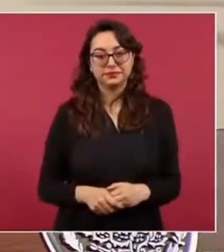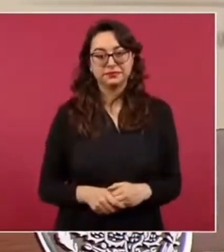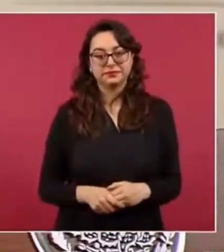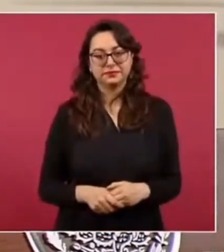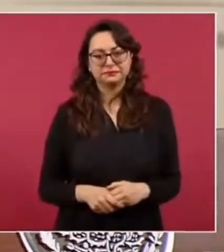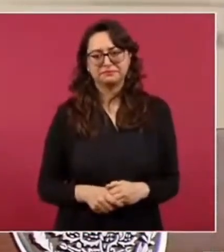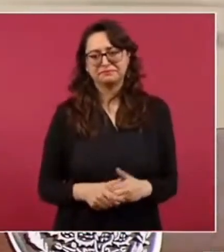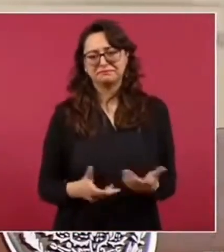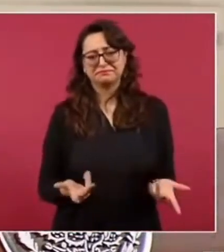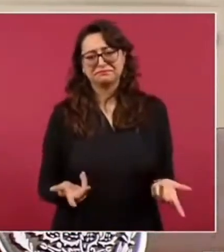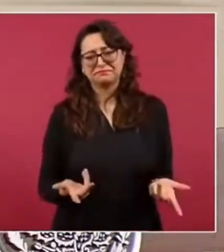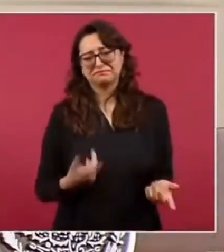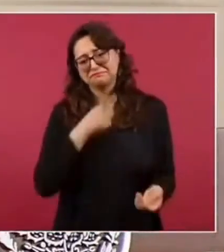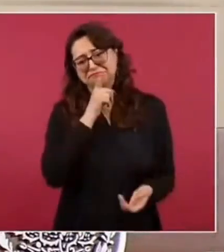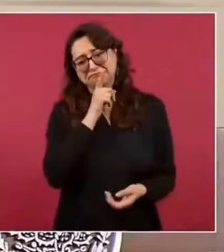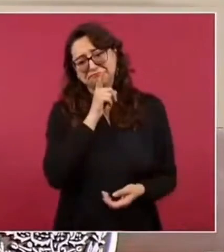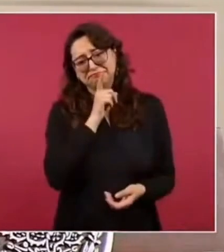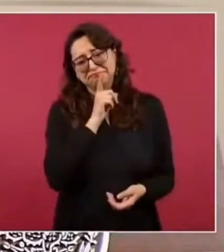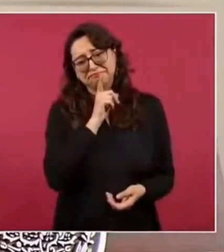Eso es falso.